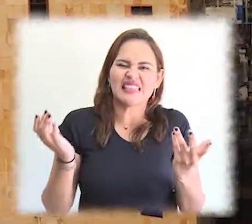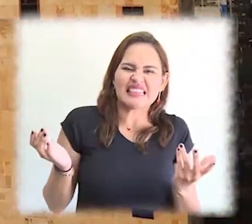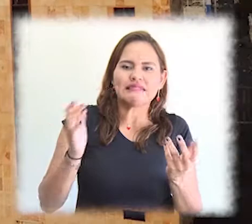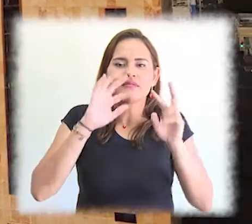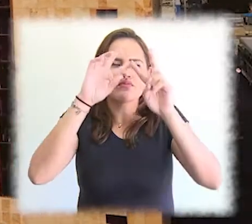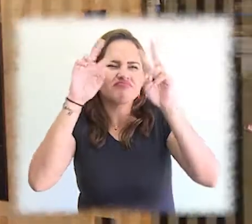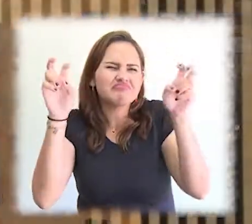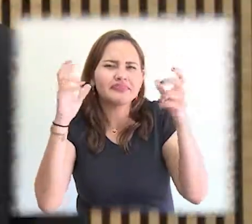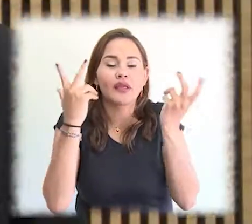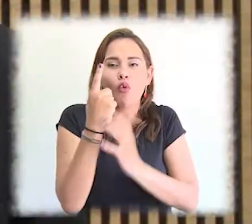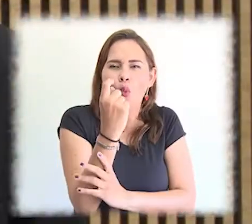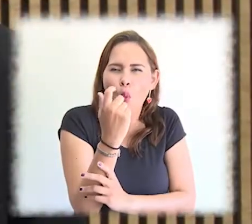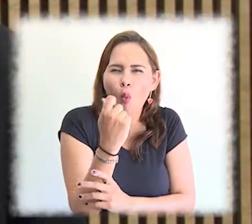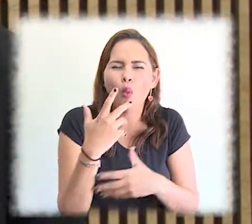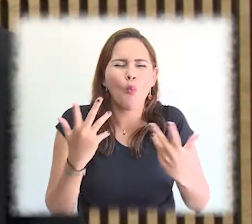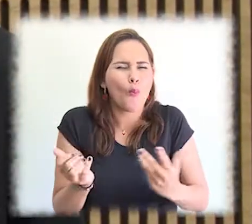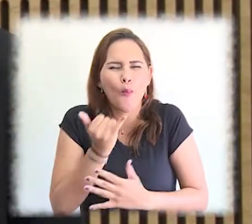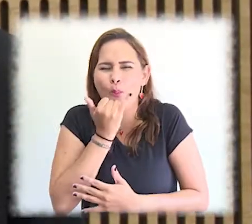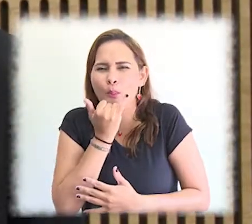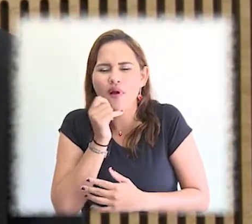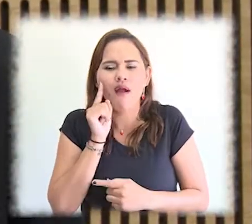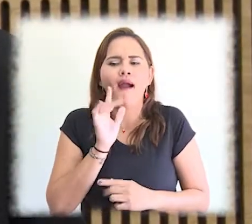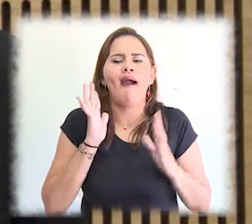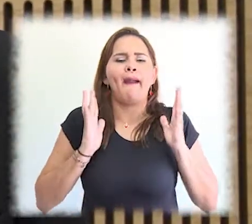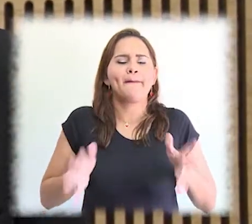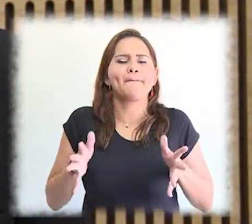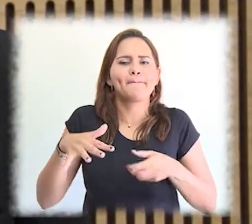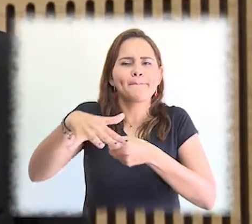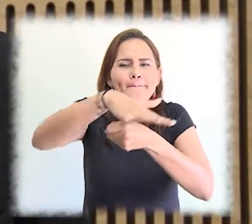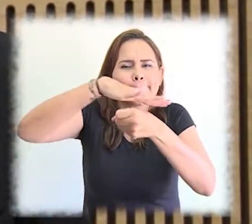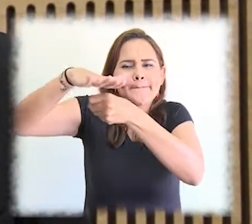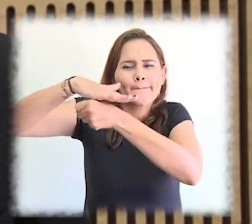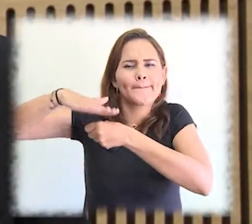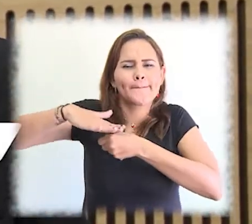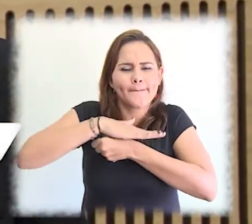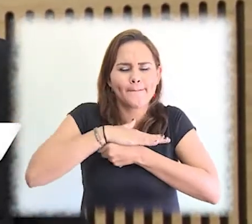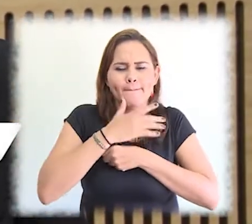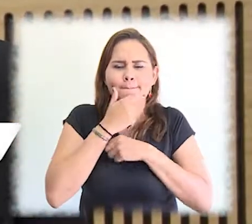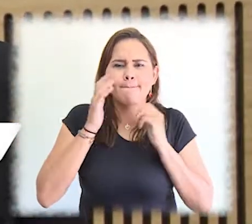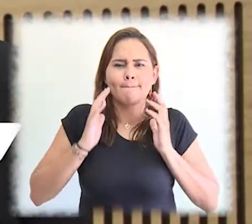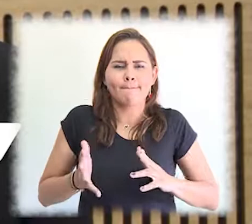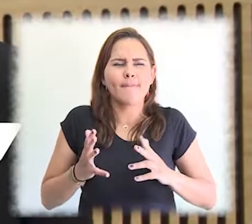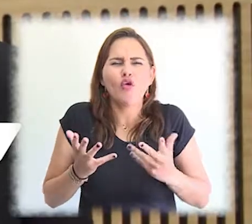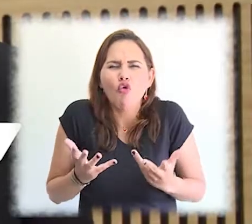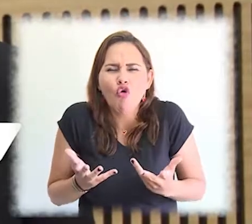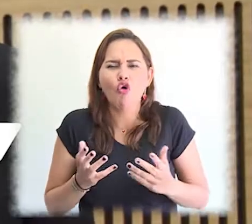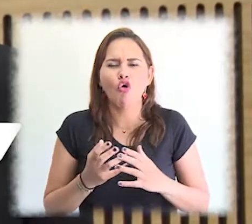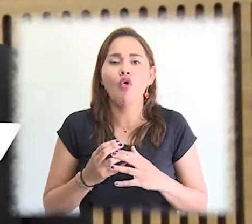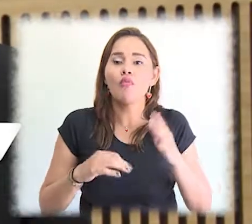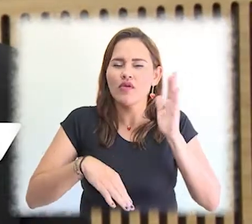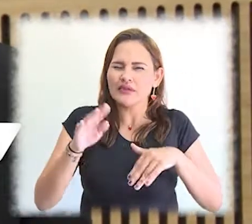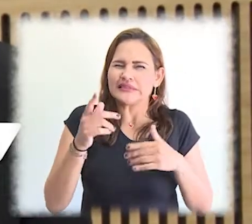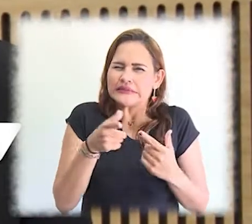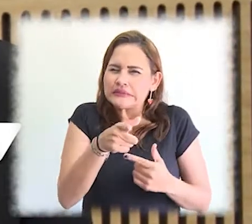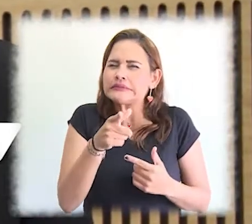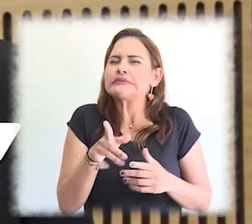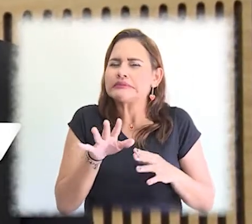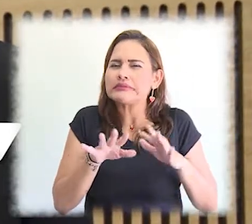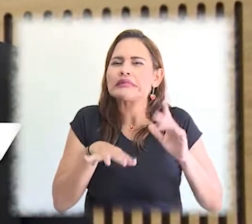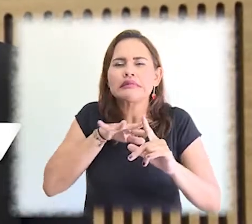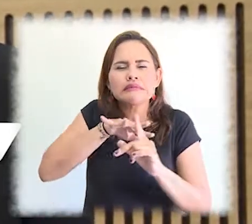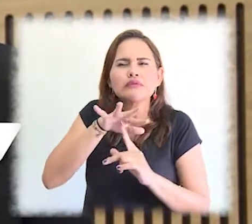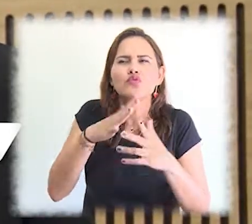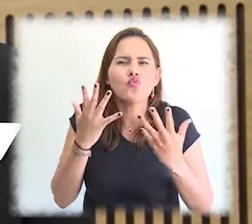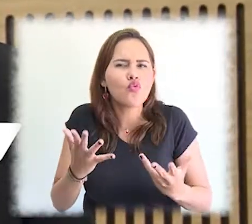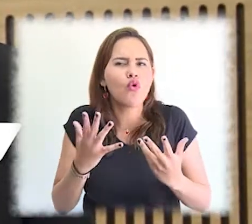problemas regionales. La búsqueda de soluciones de política económica orientadas y los problemas desde las regiones y